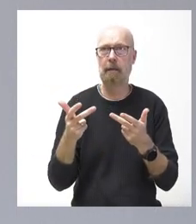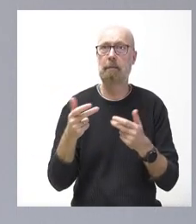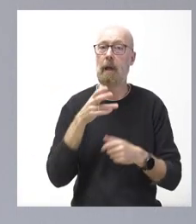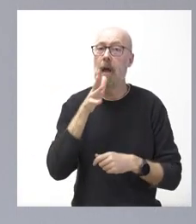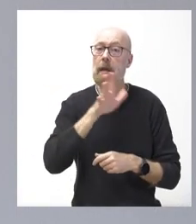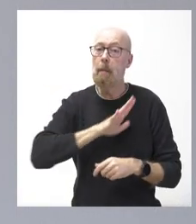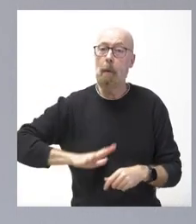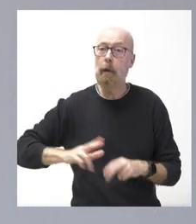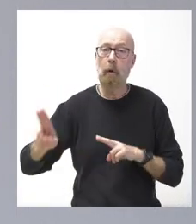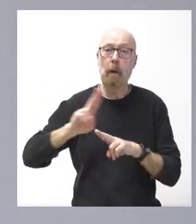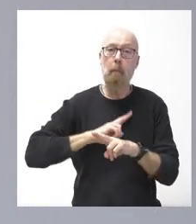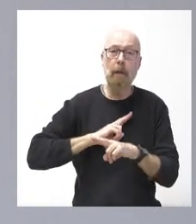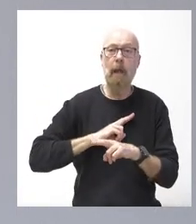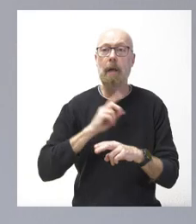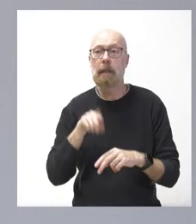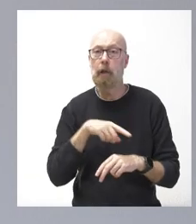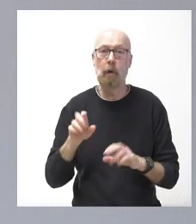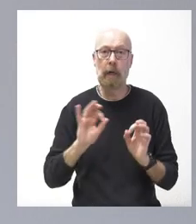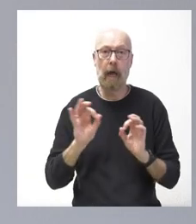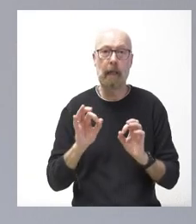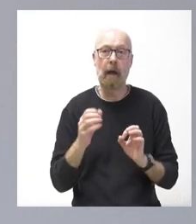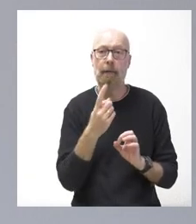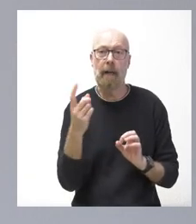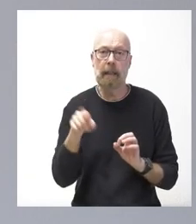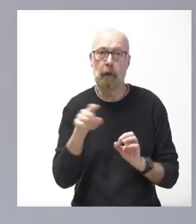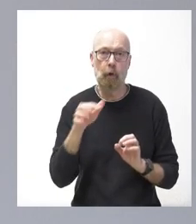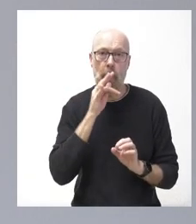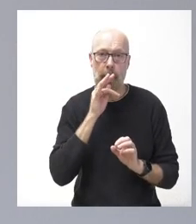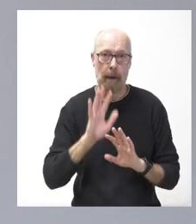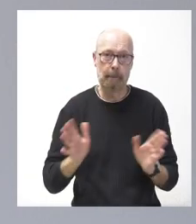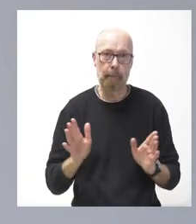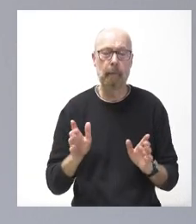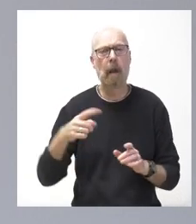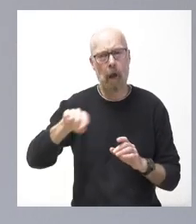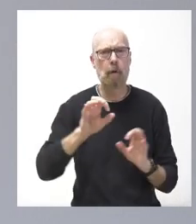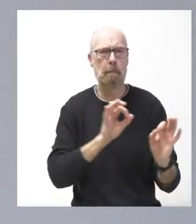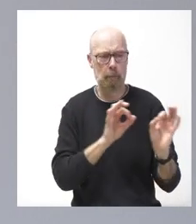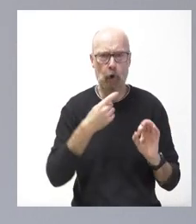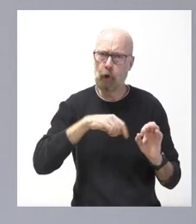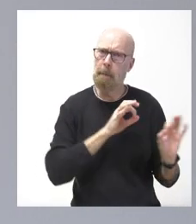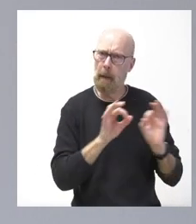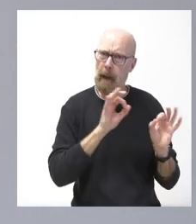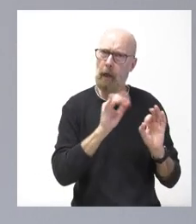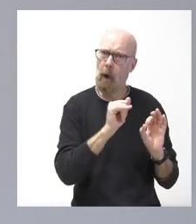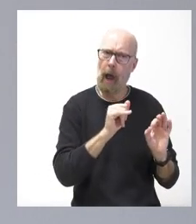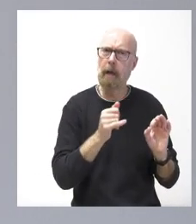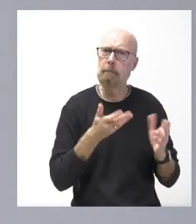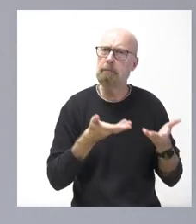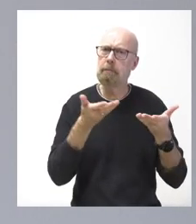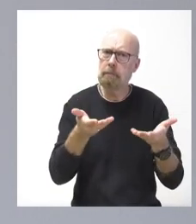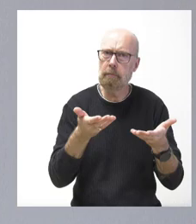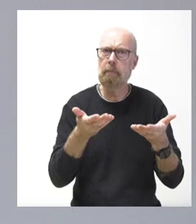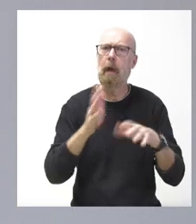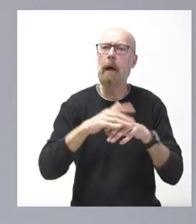respuesta respecto a qué medios requieren que enviemos. Están preparados y, por lo tanto, a disposición de la